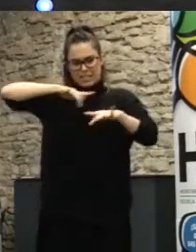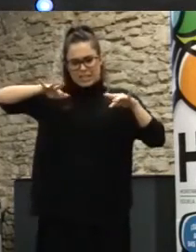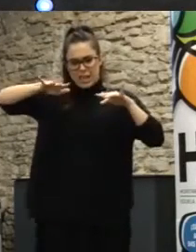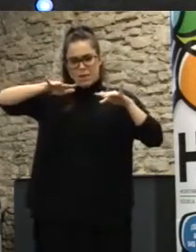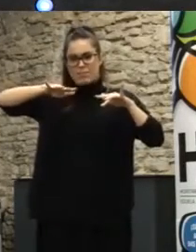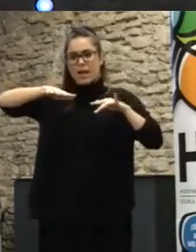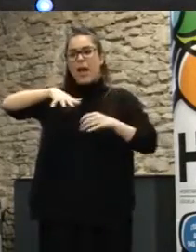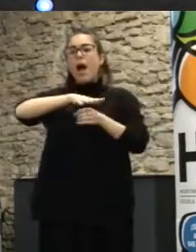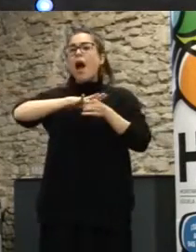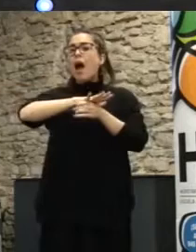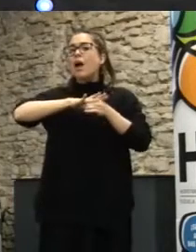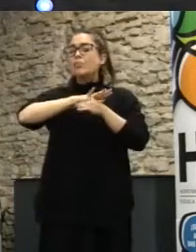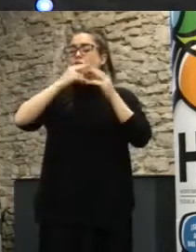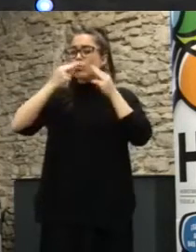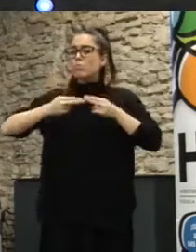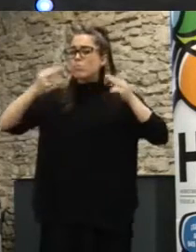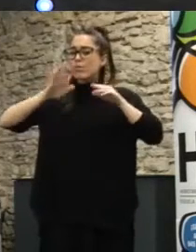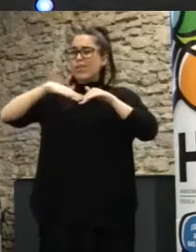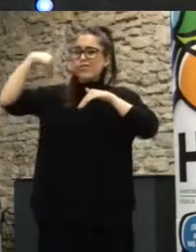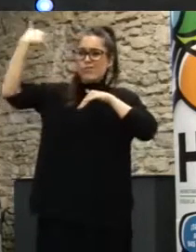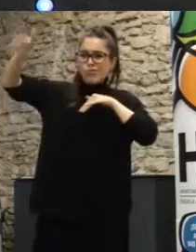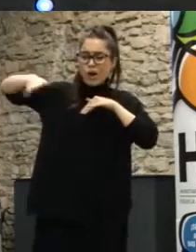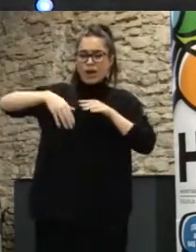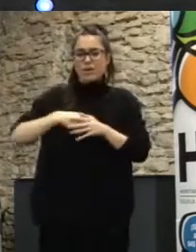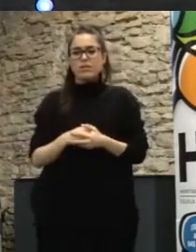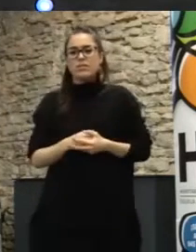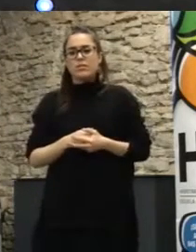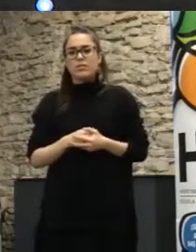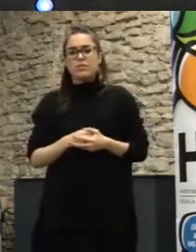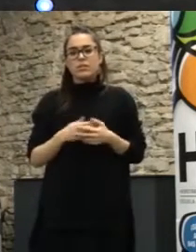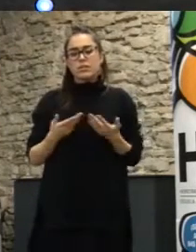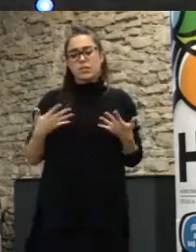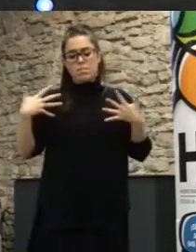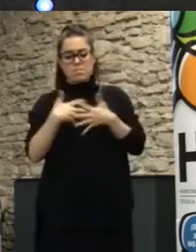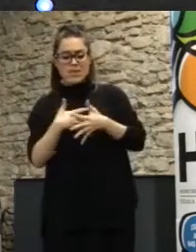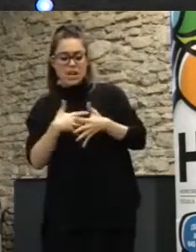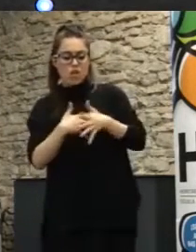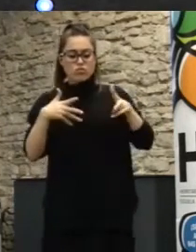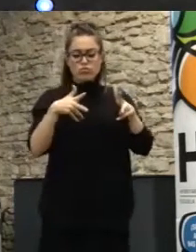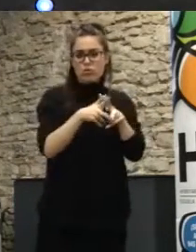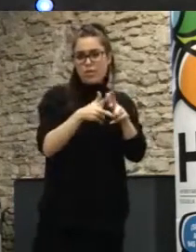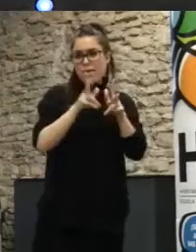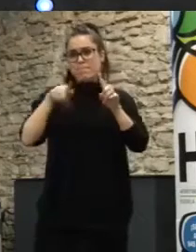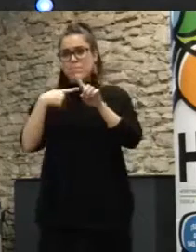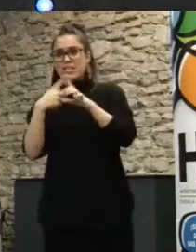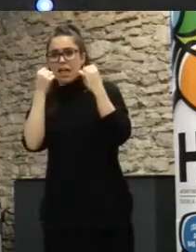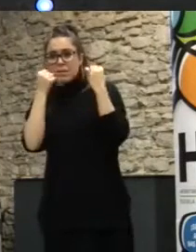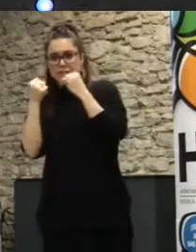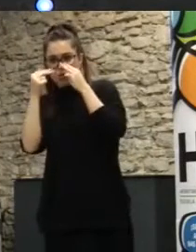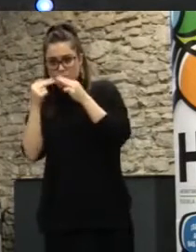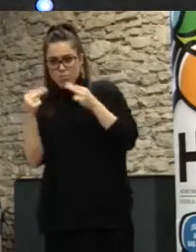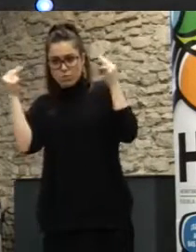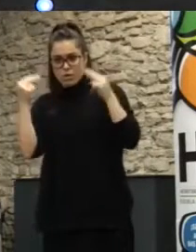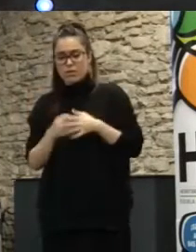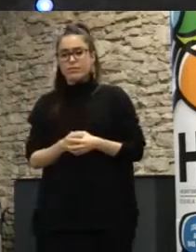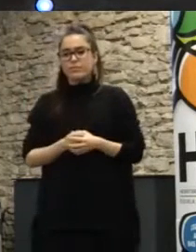ámbito público porque son más flexibles y son un mixto entre sociedad y administraciones públicas. Y yo creo